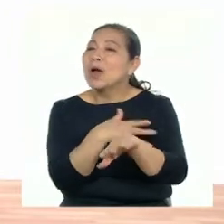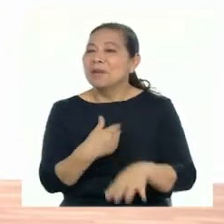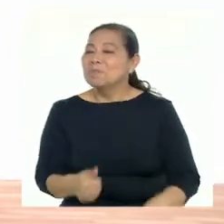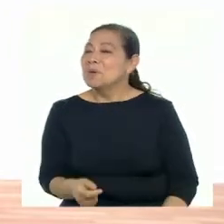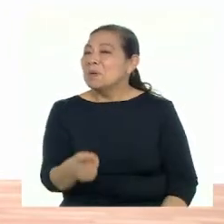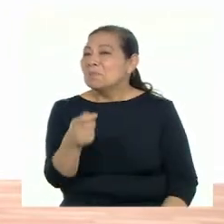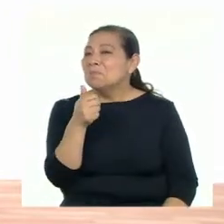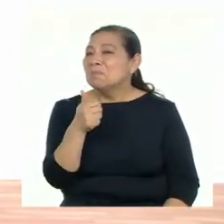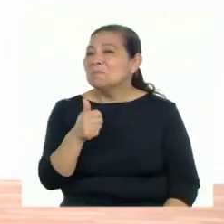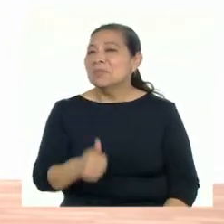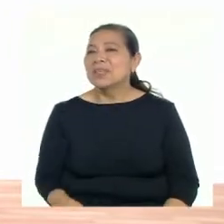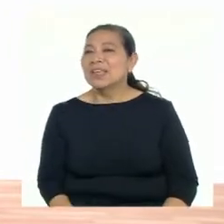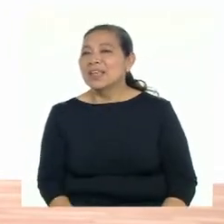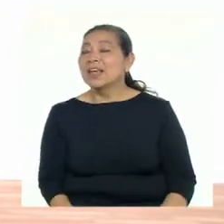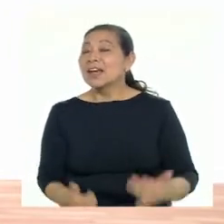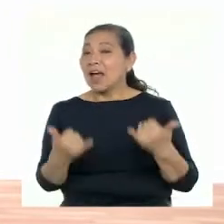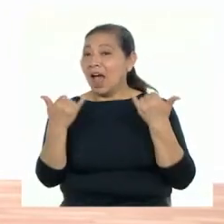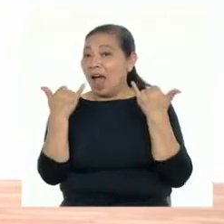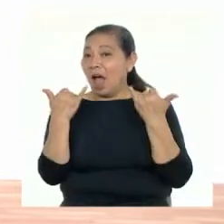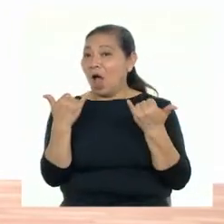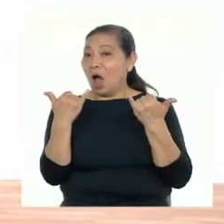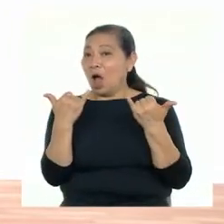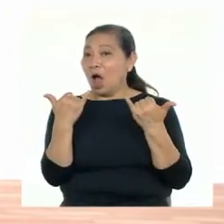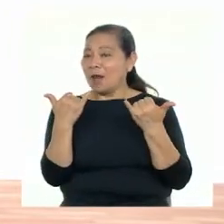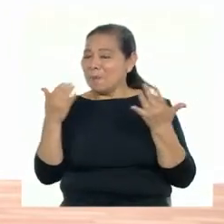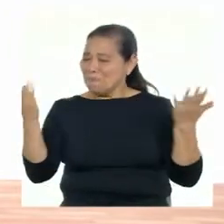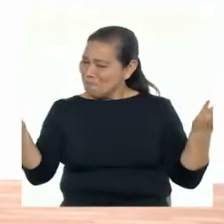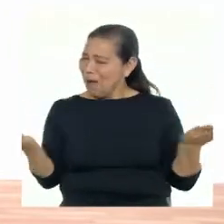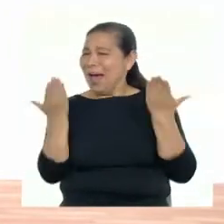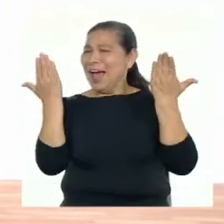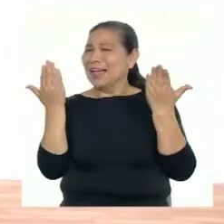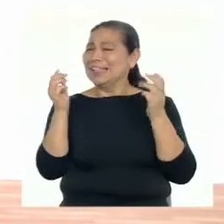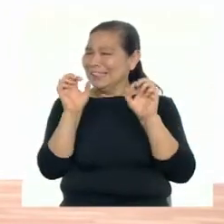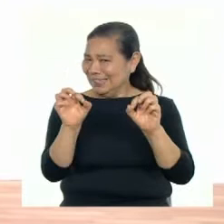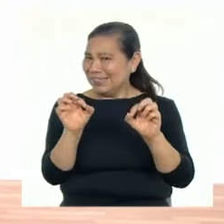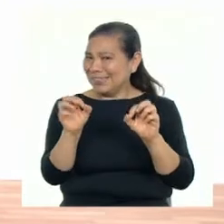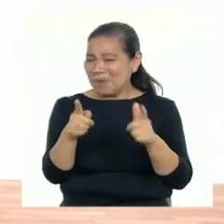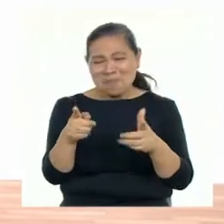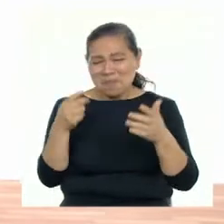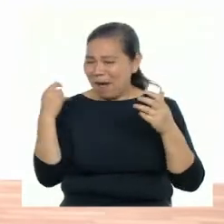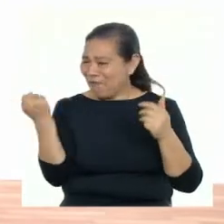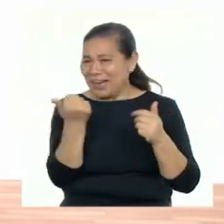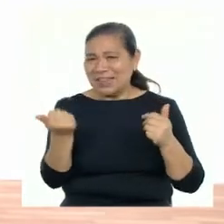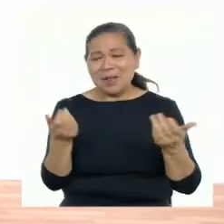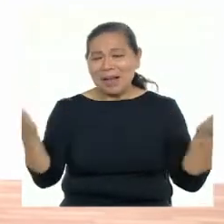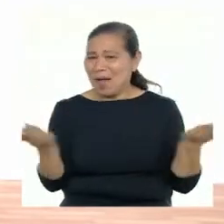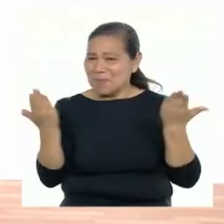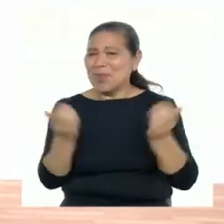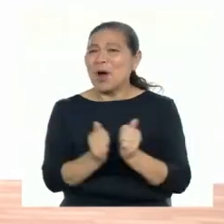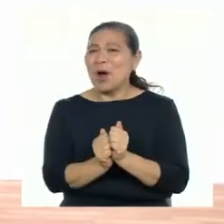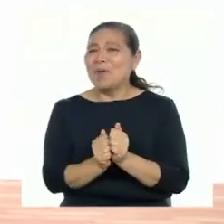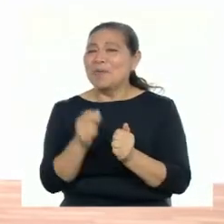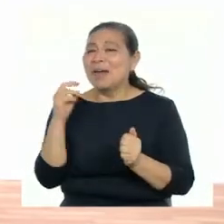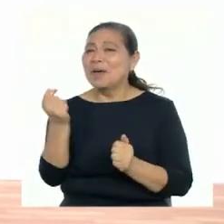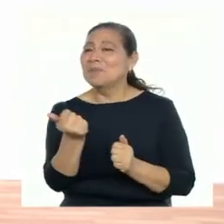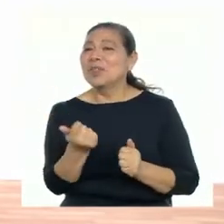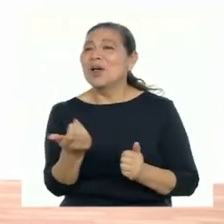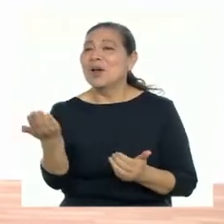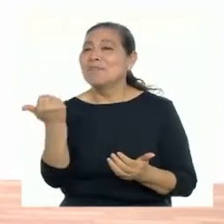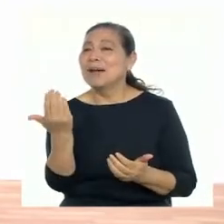¡Bien! Ahora le vamos a poner un poco más de intensidad. ¿Ok? Más de intensidad. Arriba. Anda.